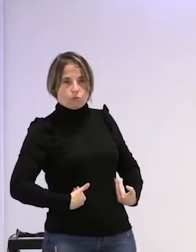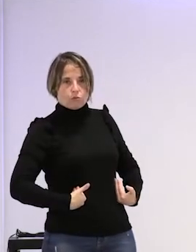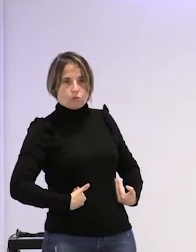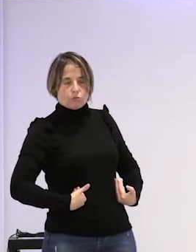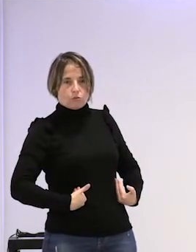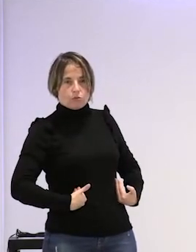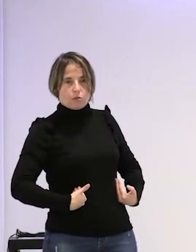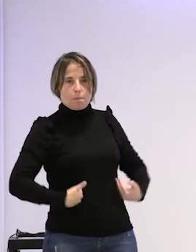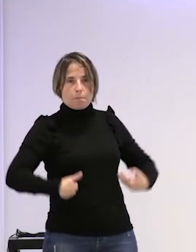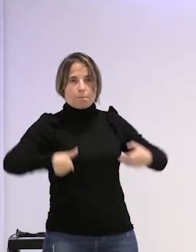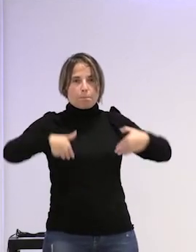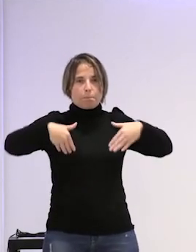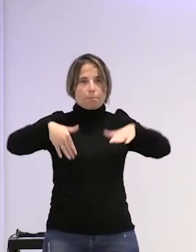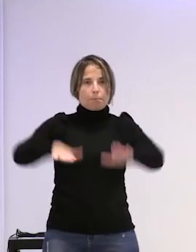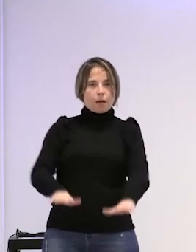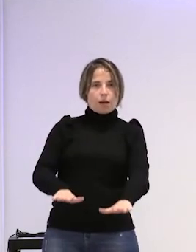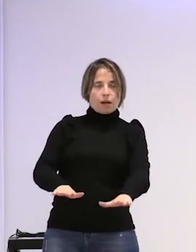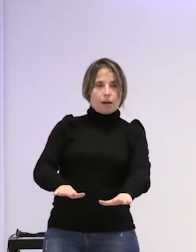catatónico